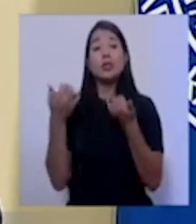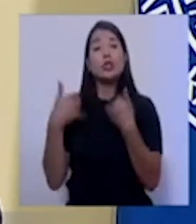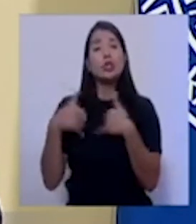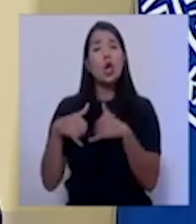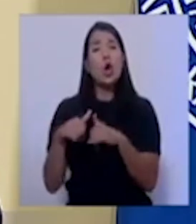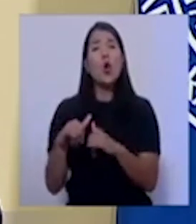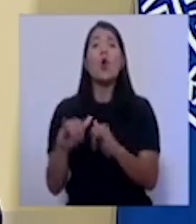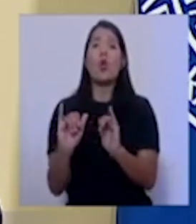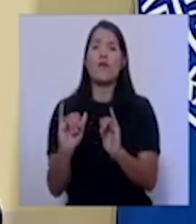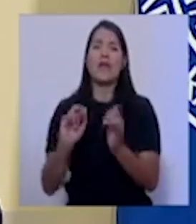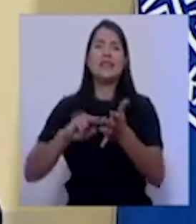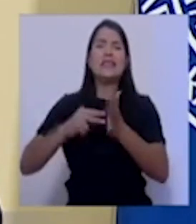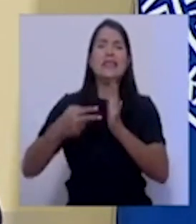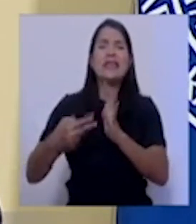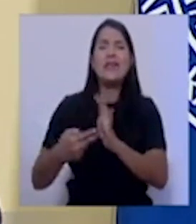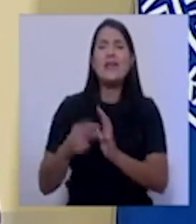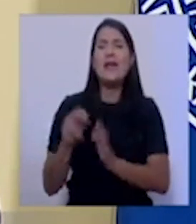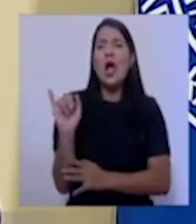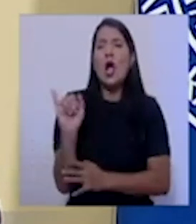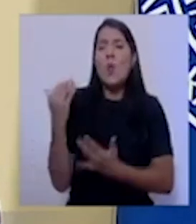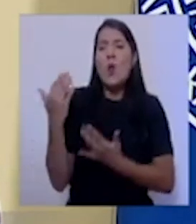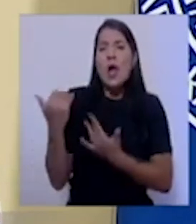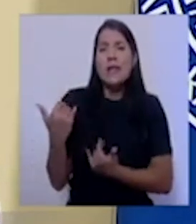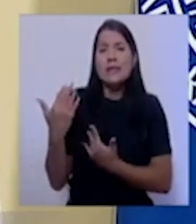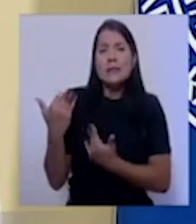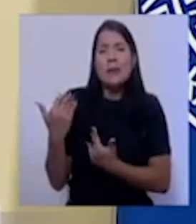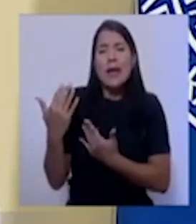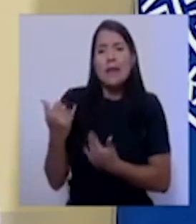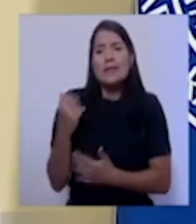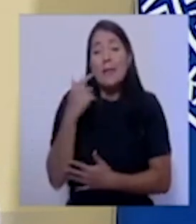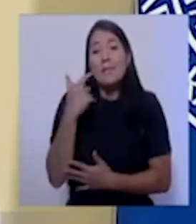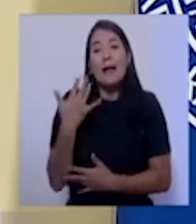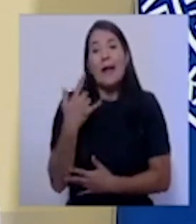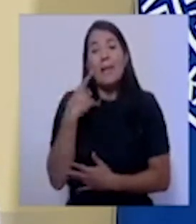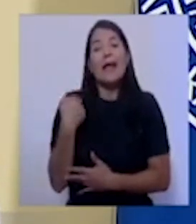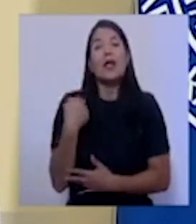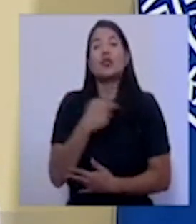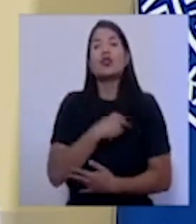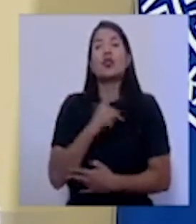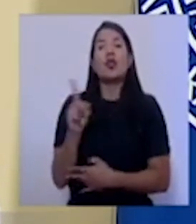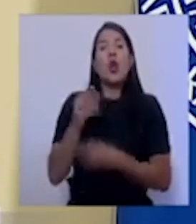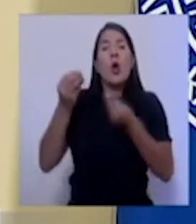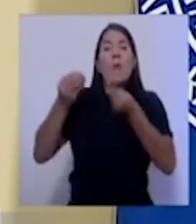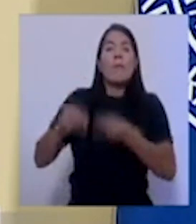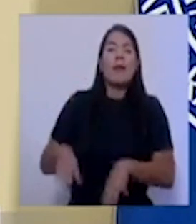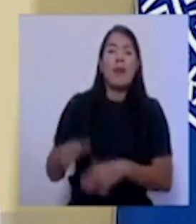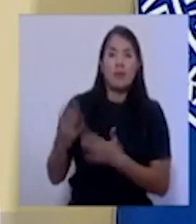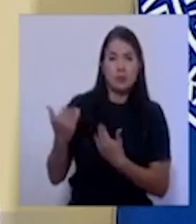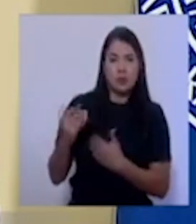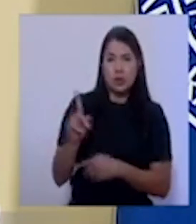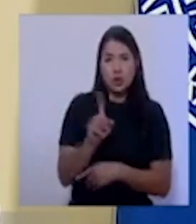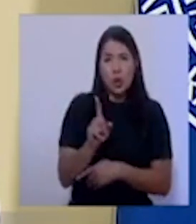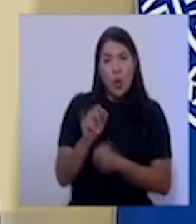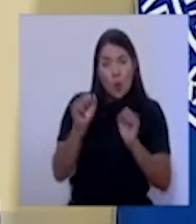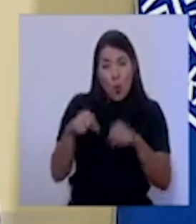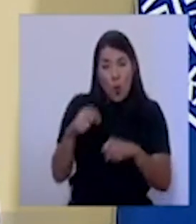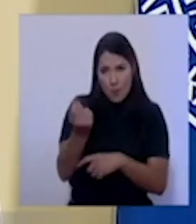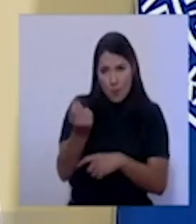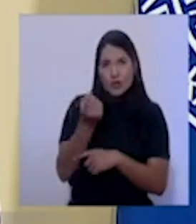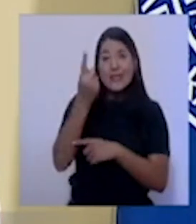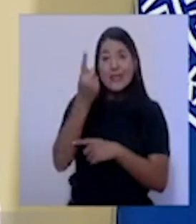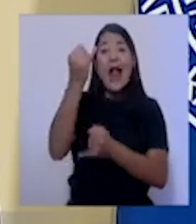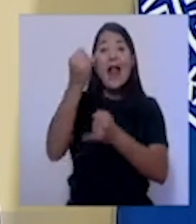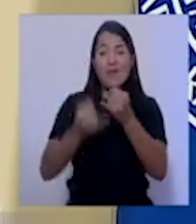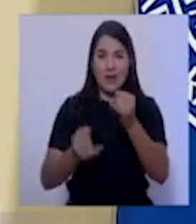mensaje de esperanza y un derrame de gotas de esperanza para que no desfallezcamos y entendamos que hay luz al final de este